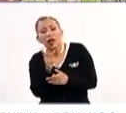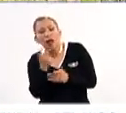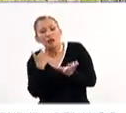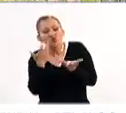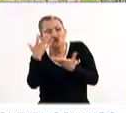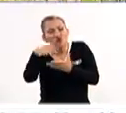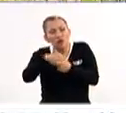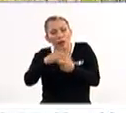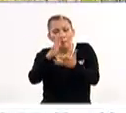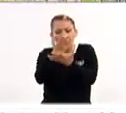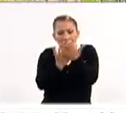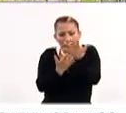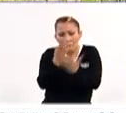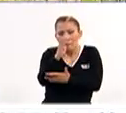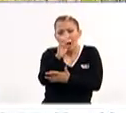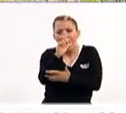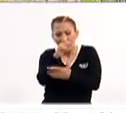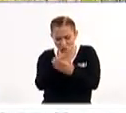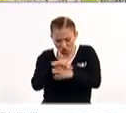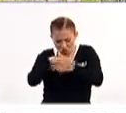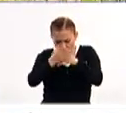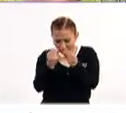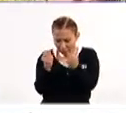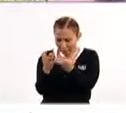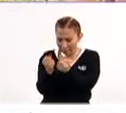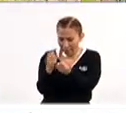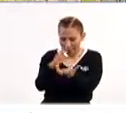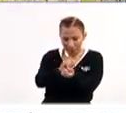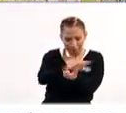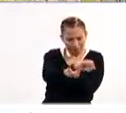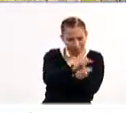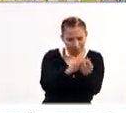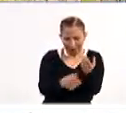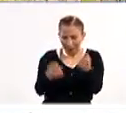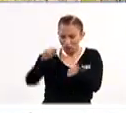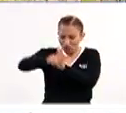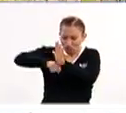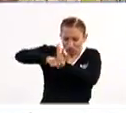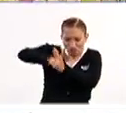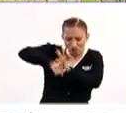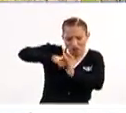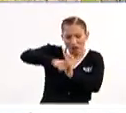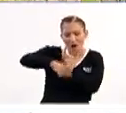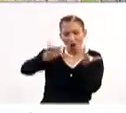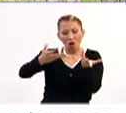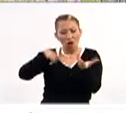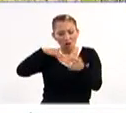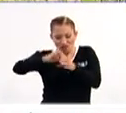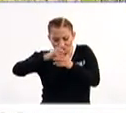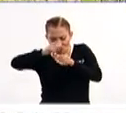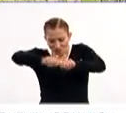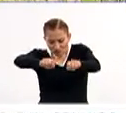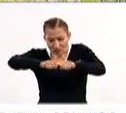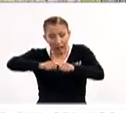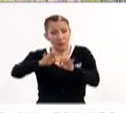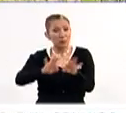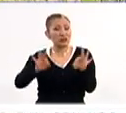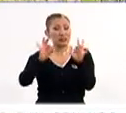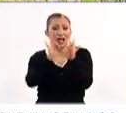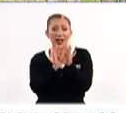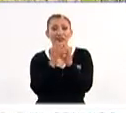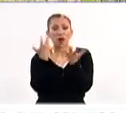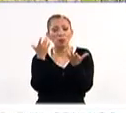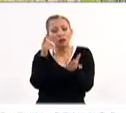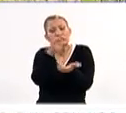de barro, se peguen los dedos con el resistol, o tejan con fibras. Es importante que tengan un